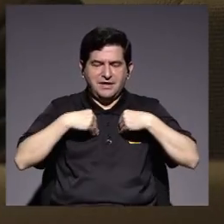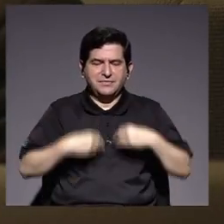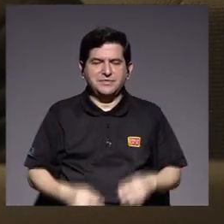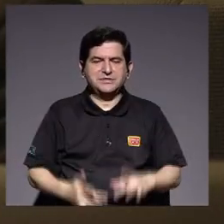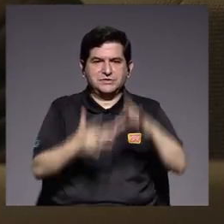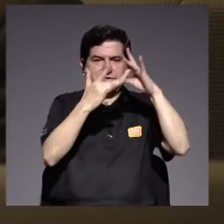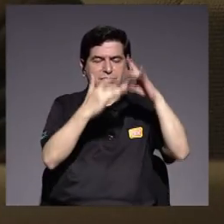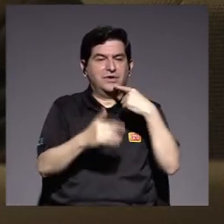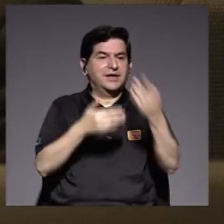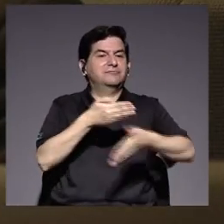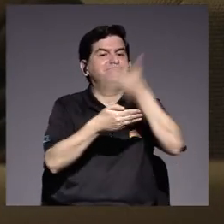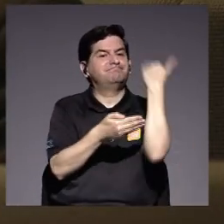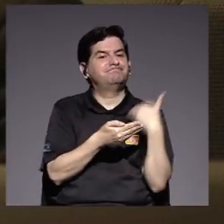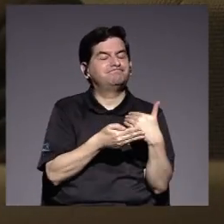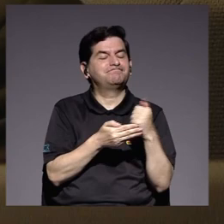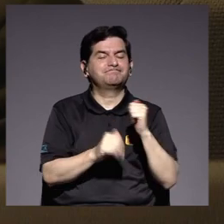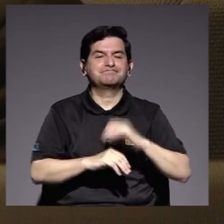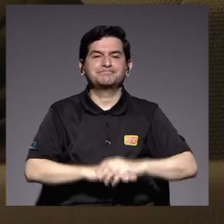momentos